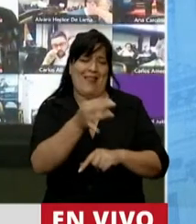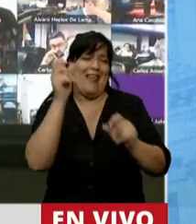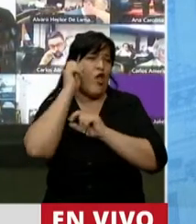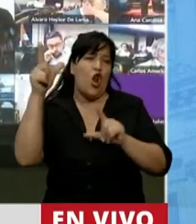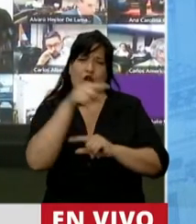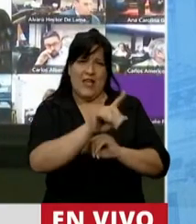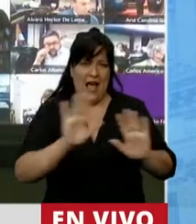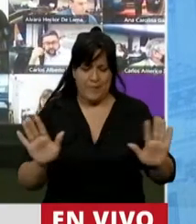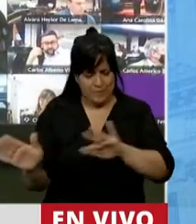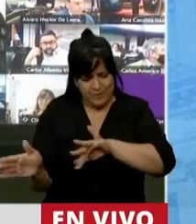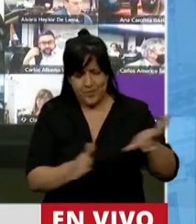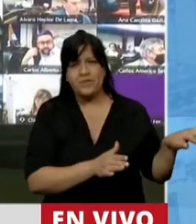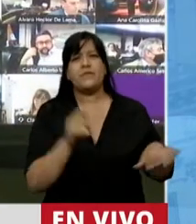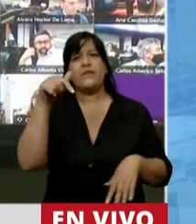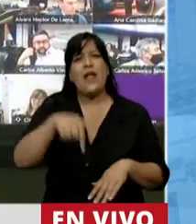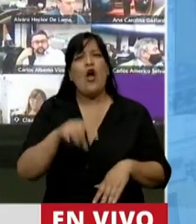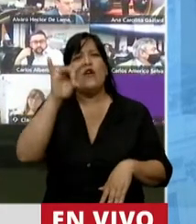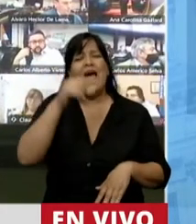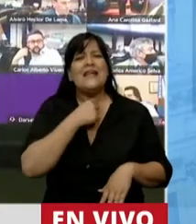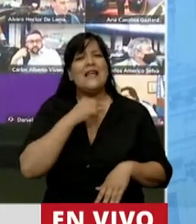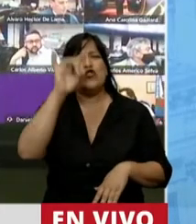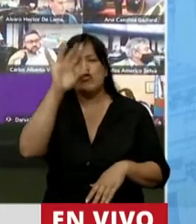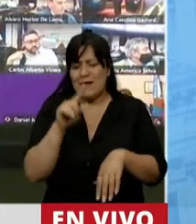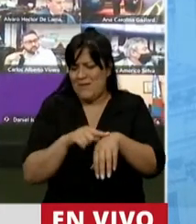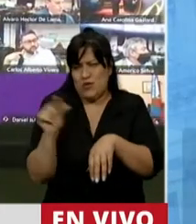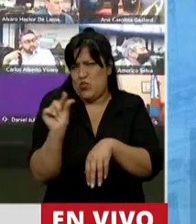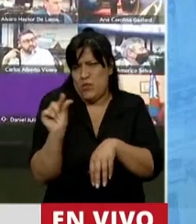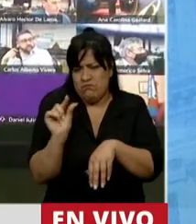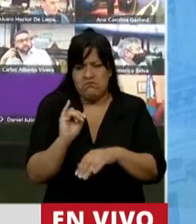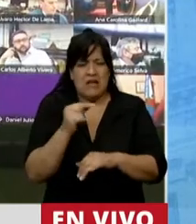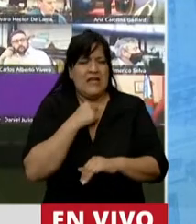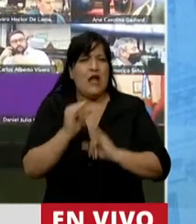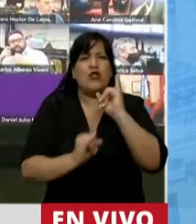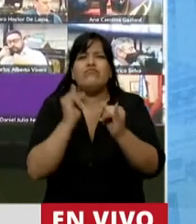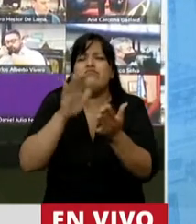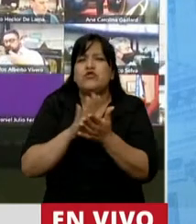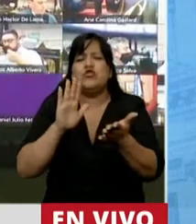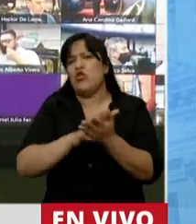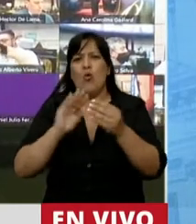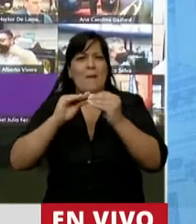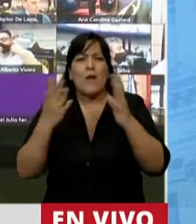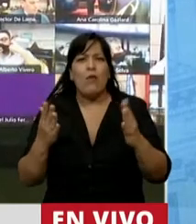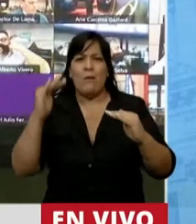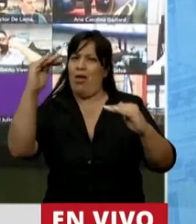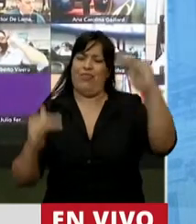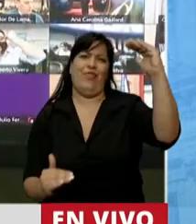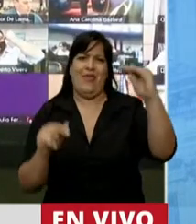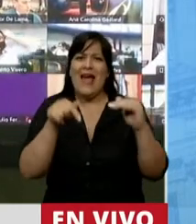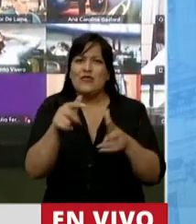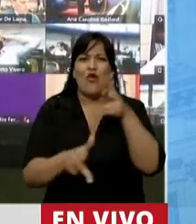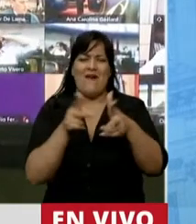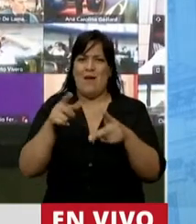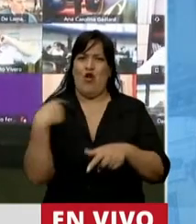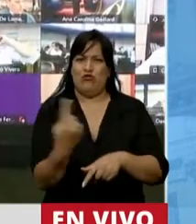Dicho esto, me quiero referir solamente en estos últimos minutos al problema de la desigualdad, porque de eso estamos